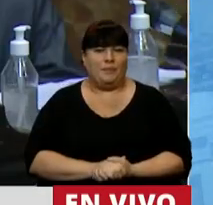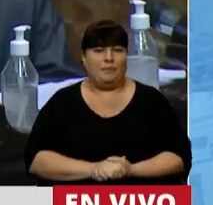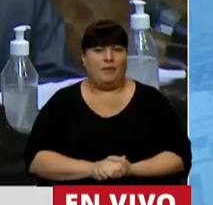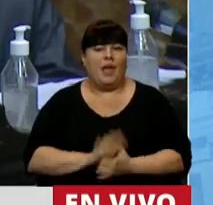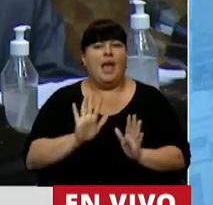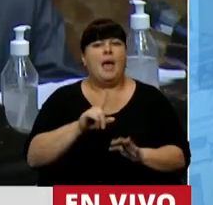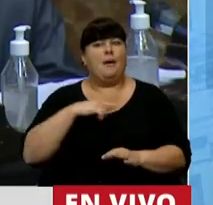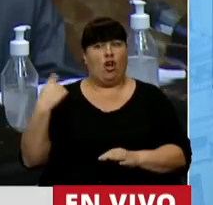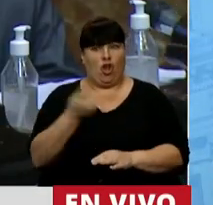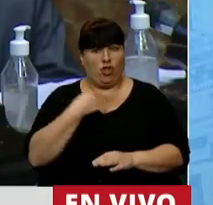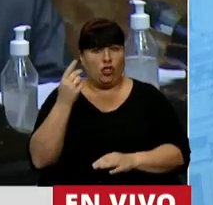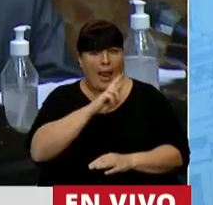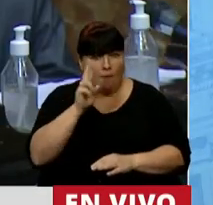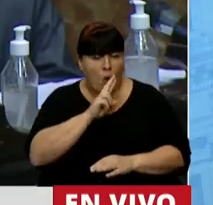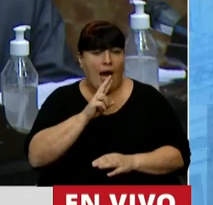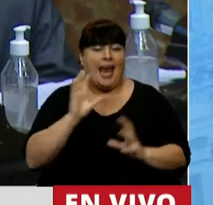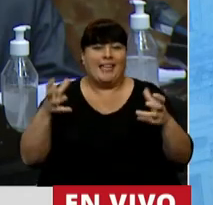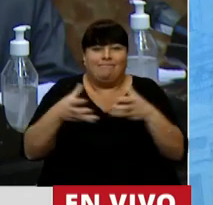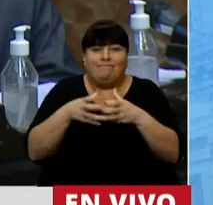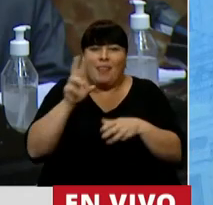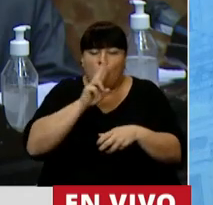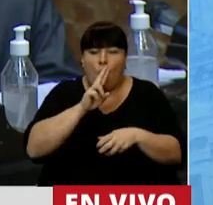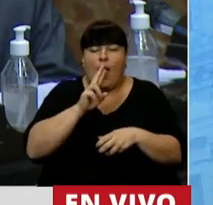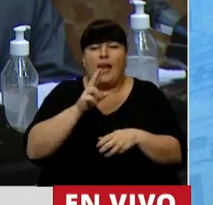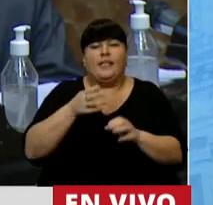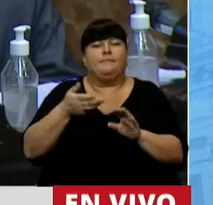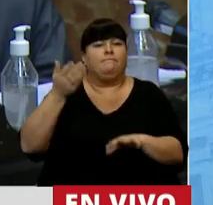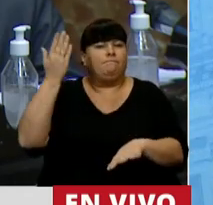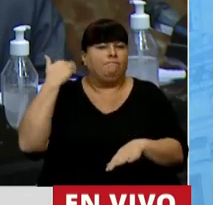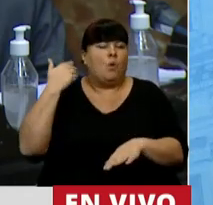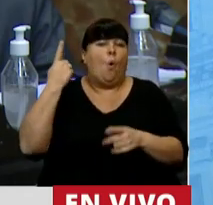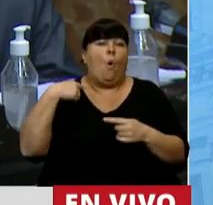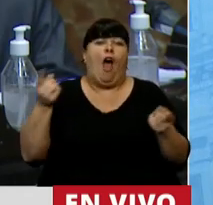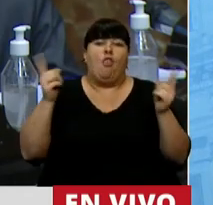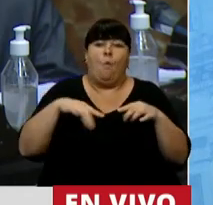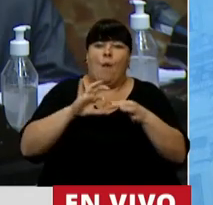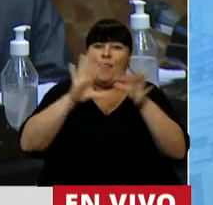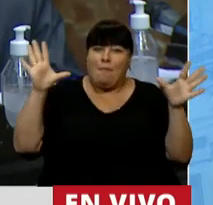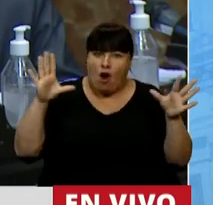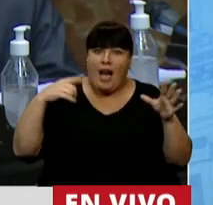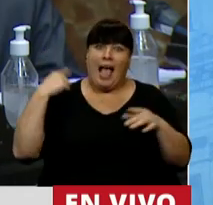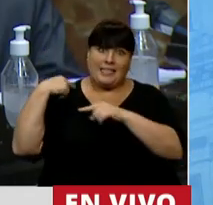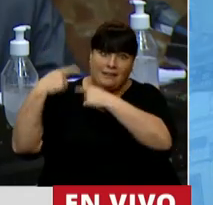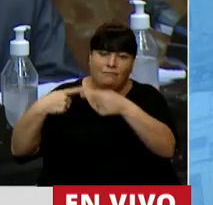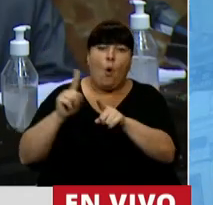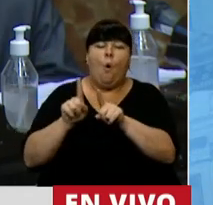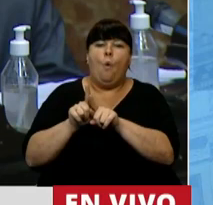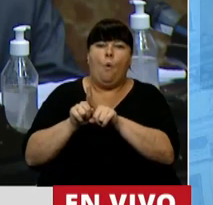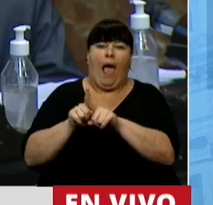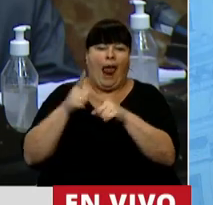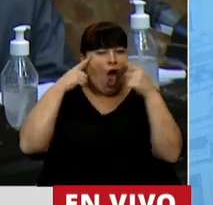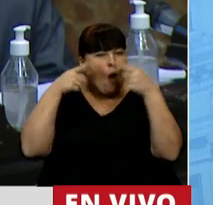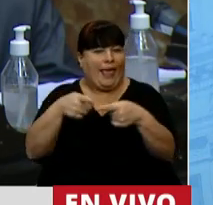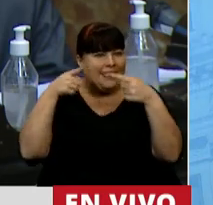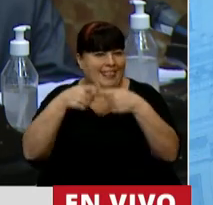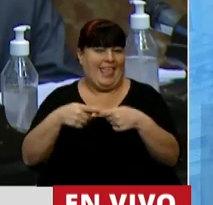Para nosotras, las mujeres, para el movimiento de mujeres que desde la recuperación de la democracia venimos así como con postas,